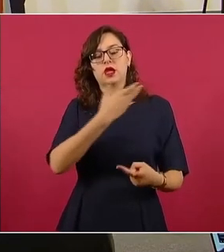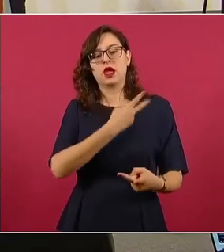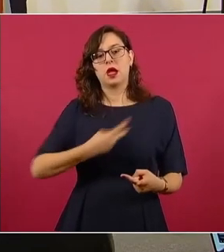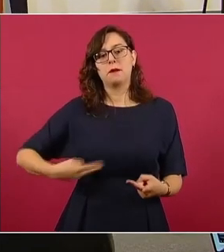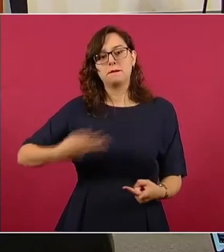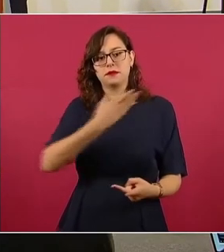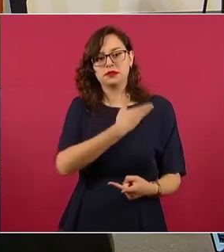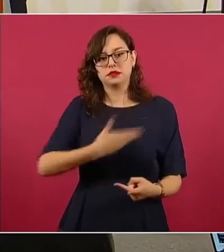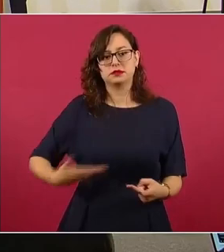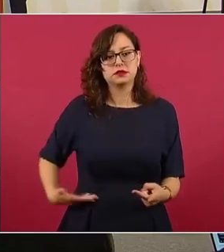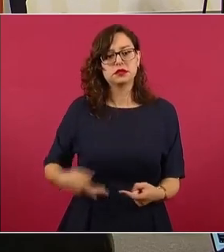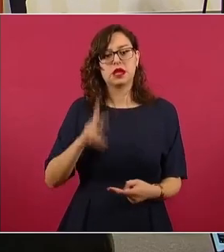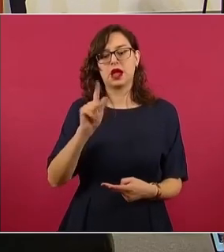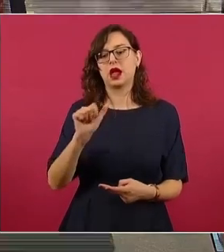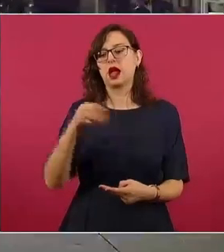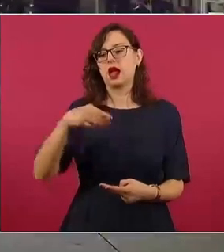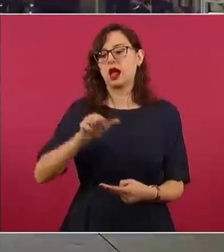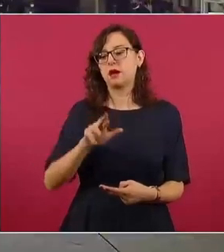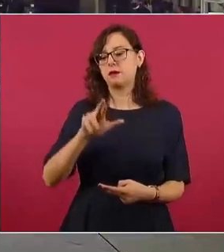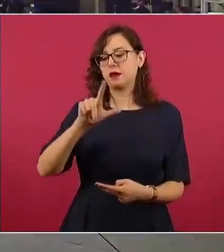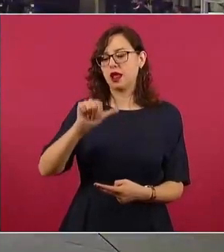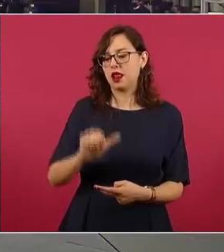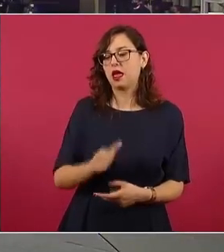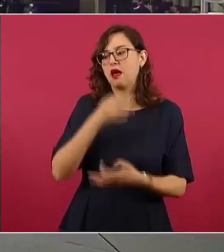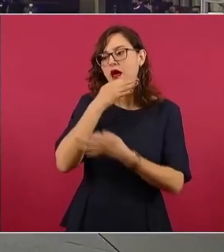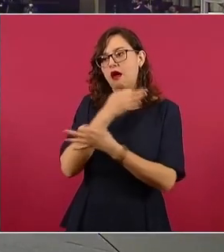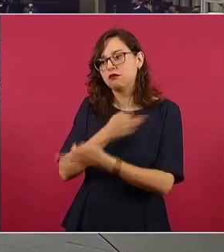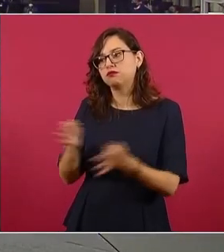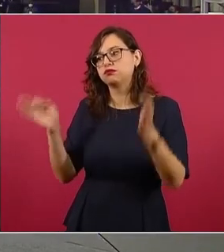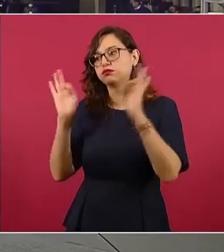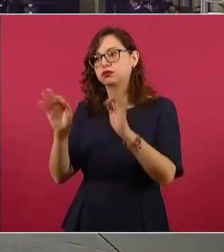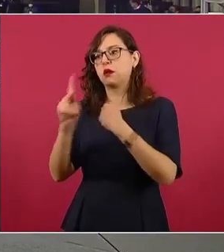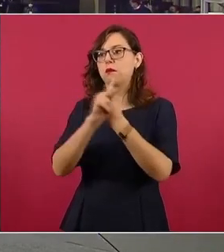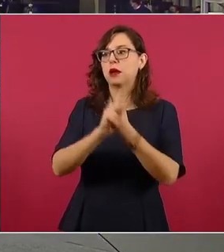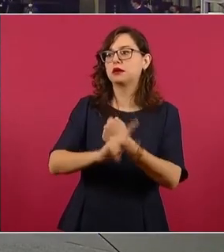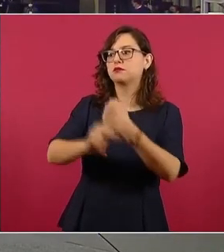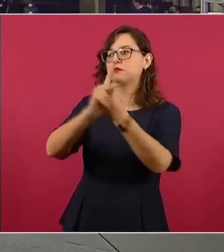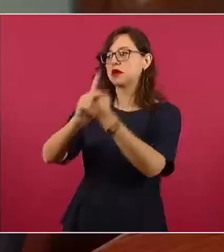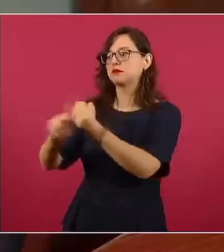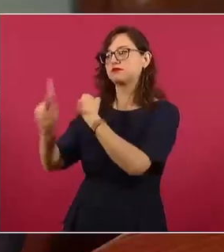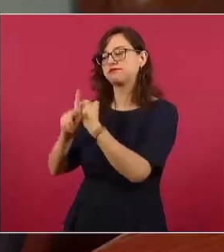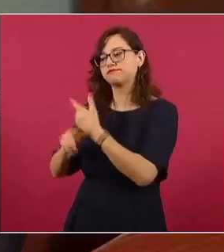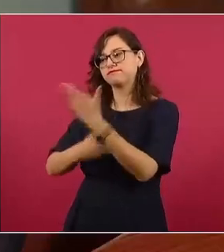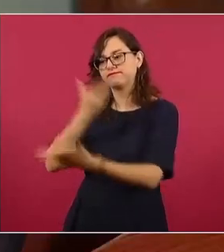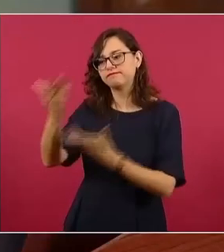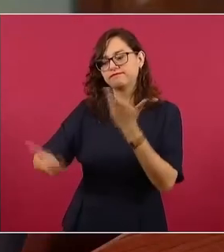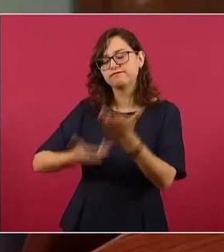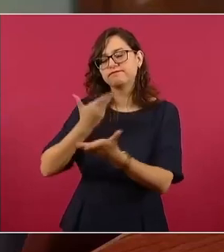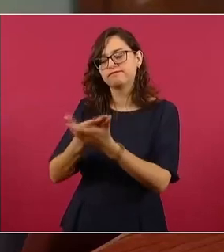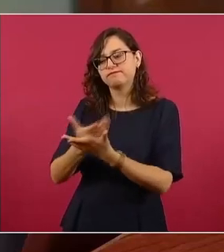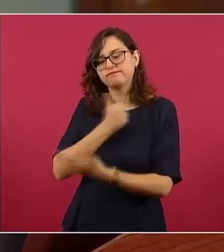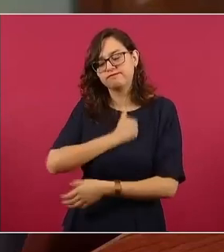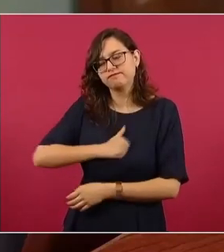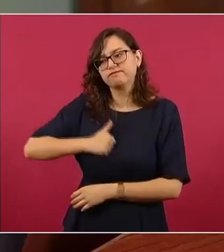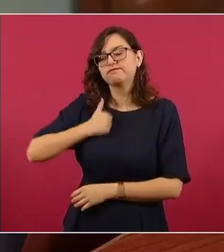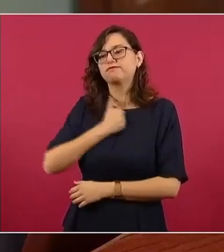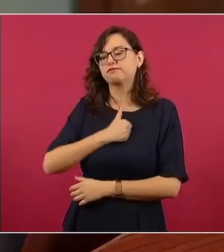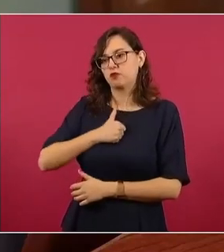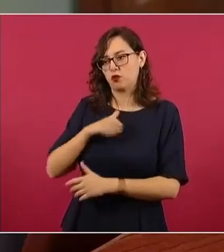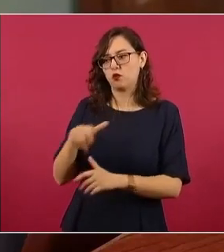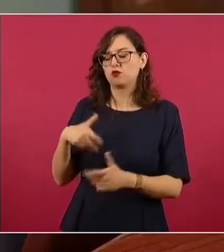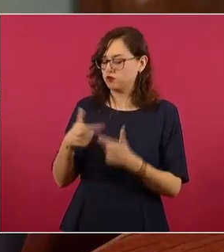transmitió las condolencias a los gobiernos de los países afectados y señaló que su administración continuará luchando para